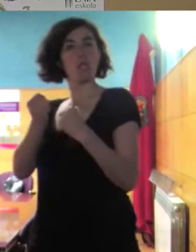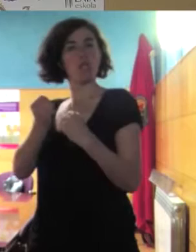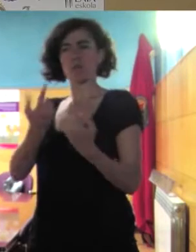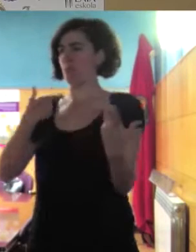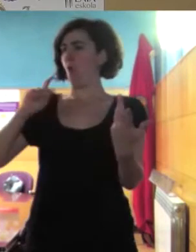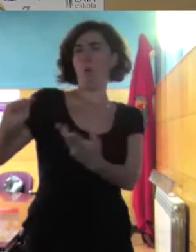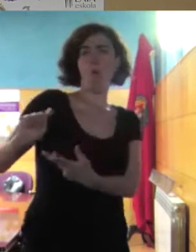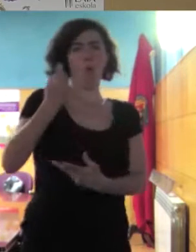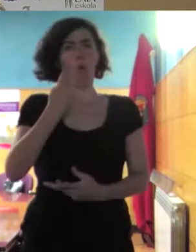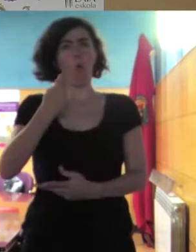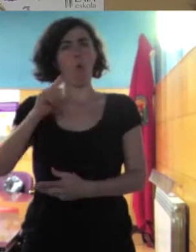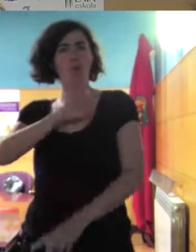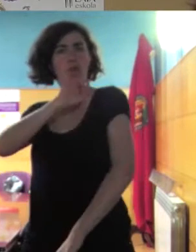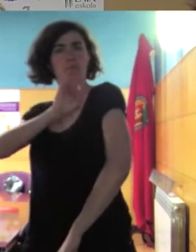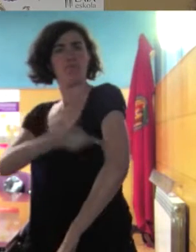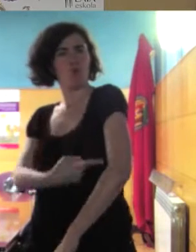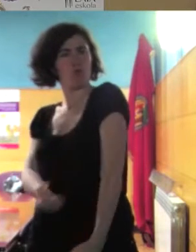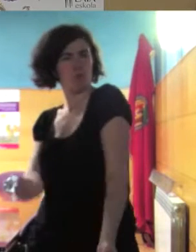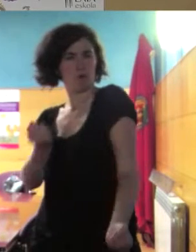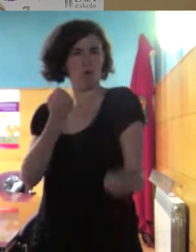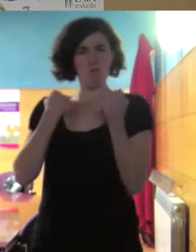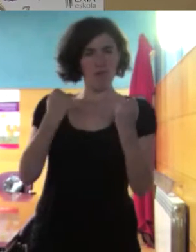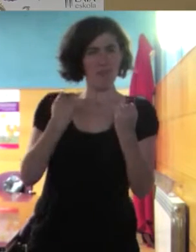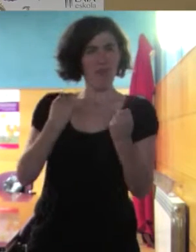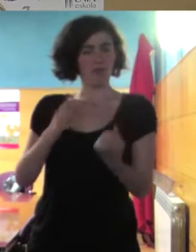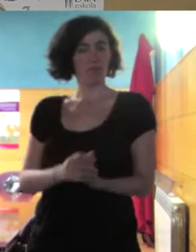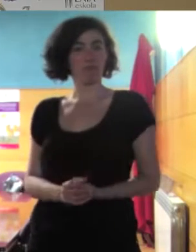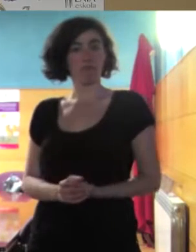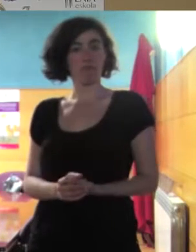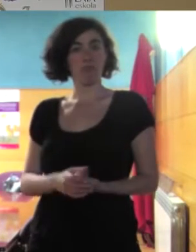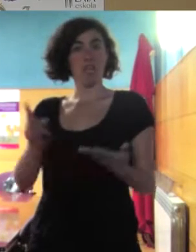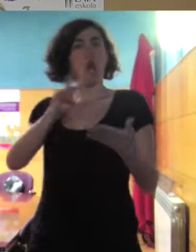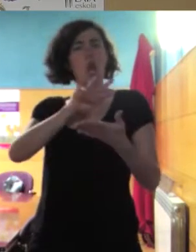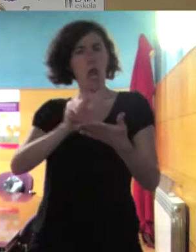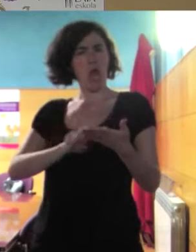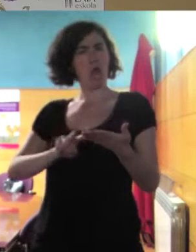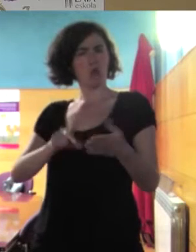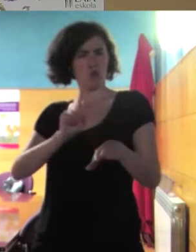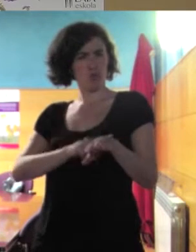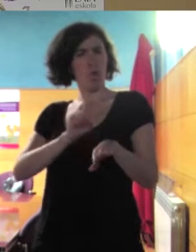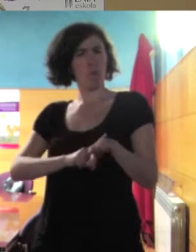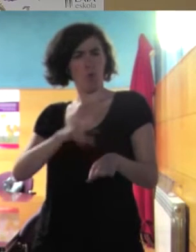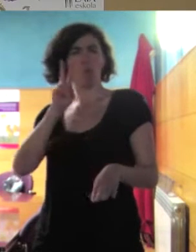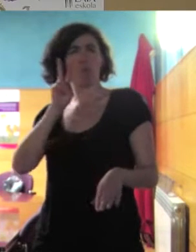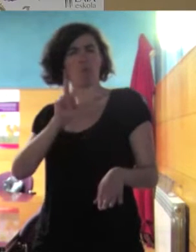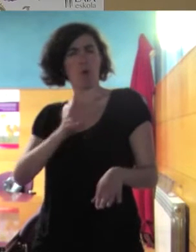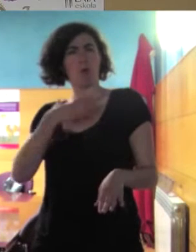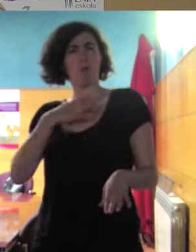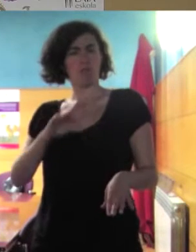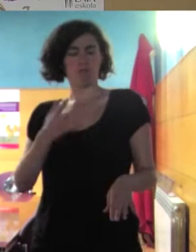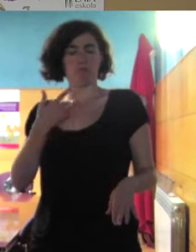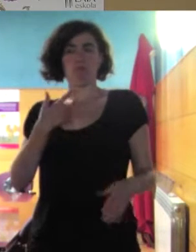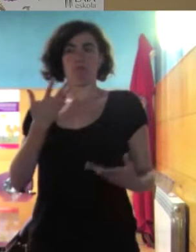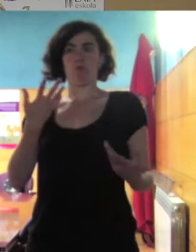todas deportivos enérgicos lo podéis leer con más calma yo creo que este tipo de mensajes lo traigo y entonces